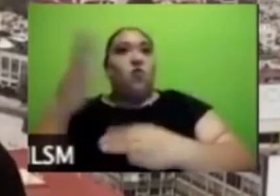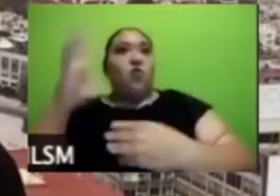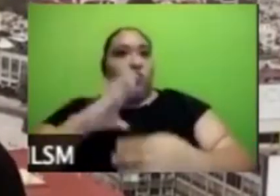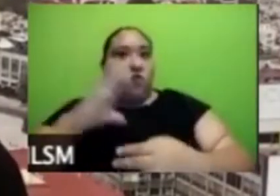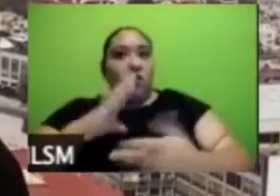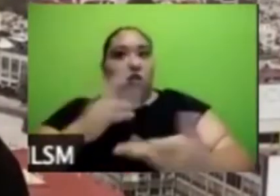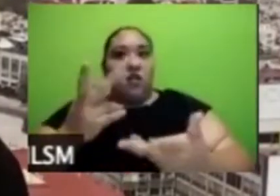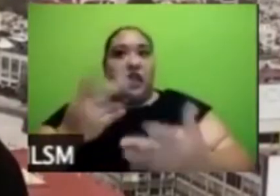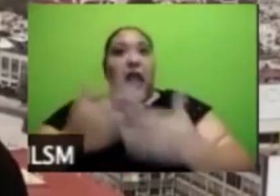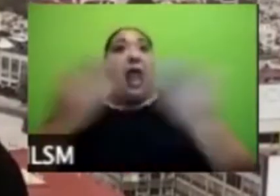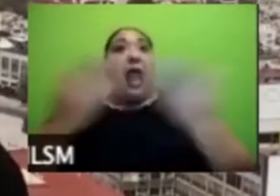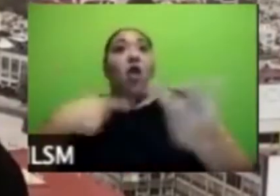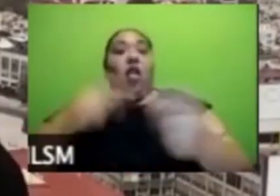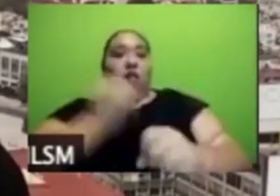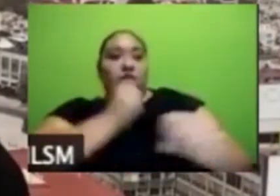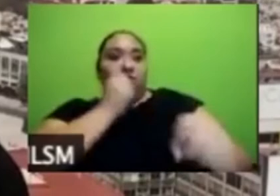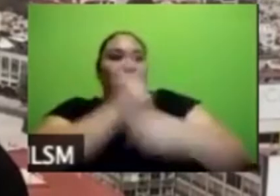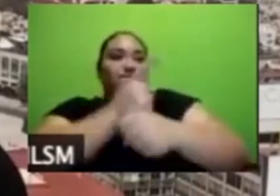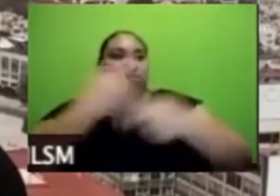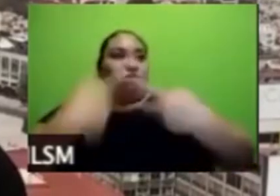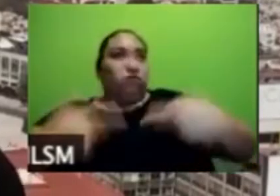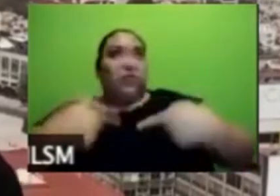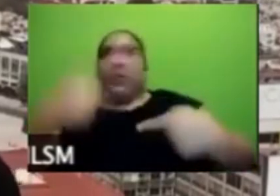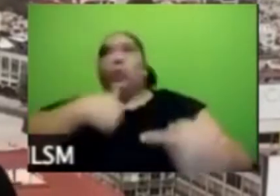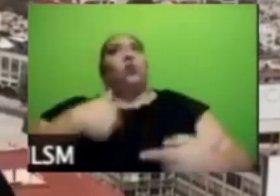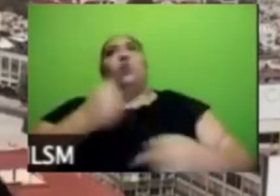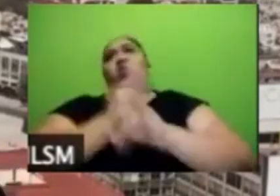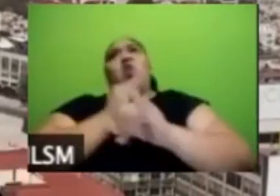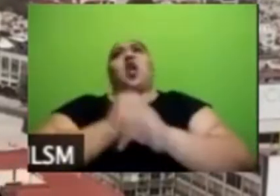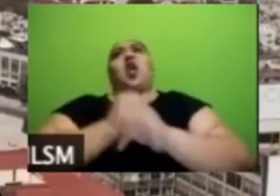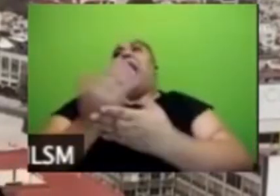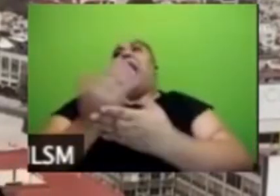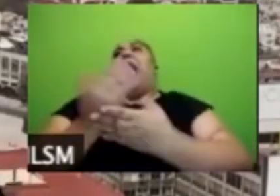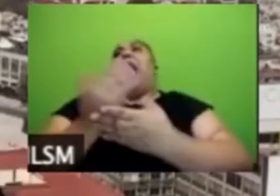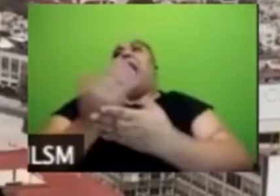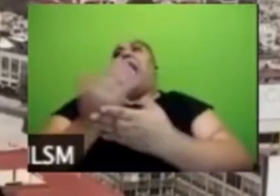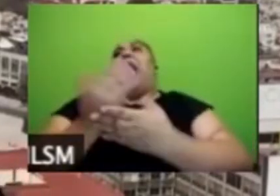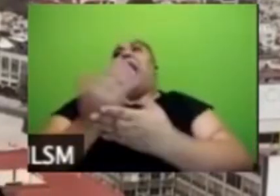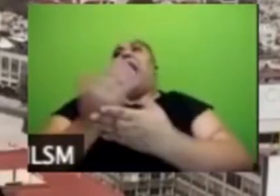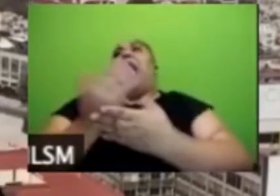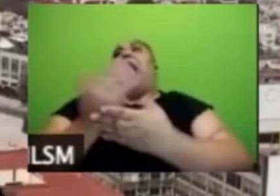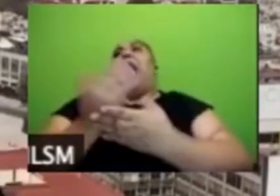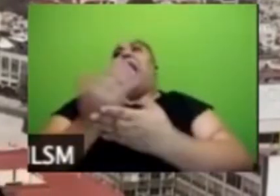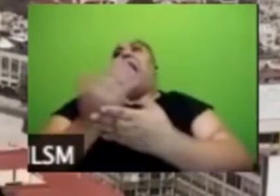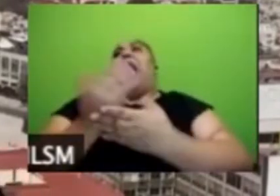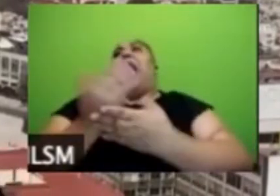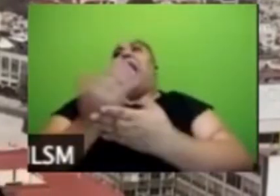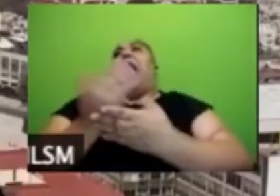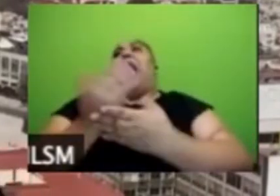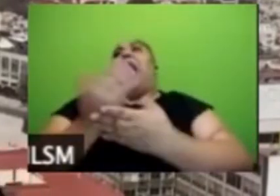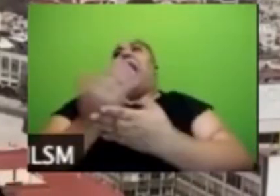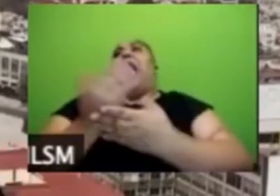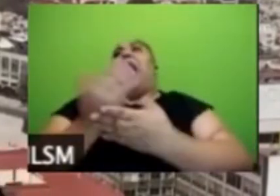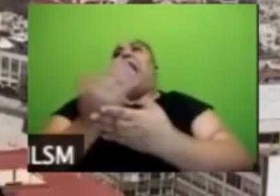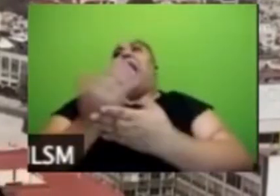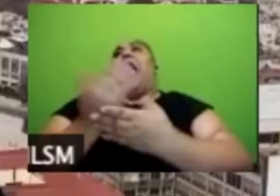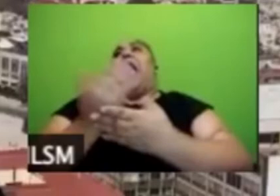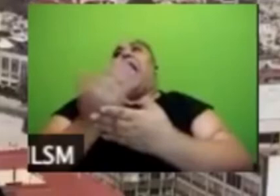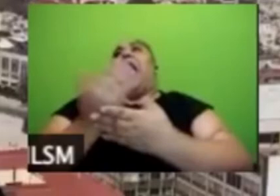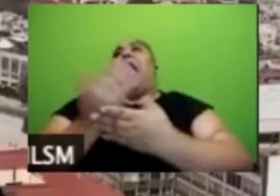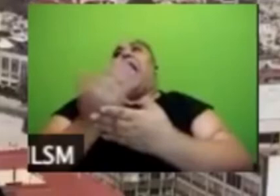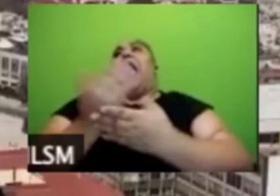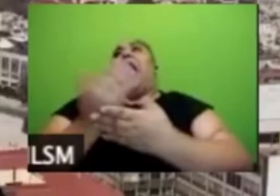atrevió a hacerlo y va a conservarse en ese sentido y los negocios van a empezar a ofrecer ventas en línea entregas a domicilio